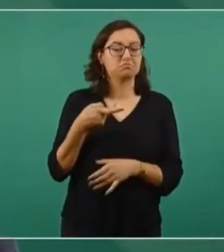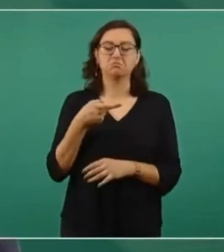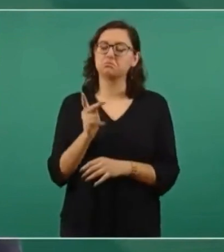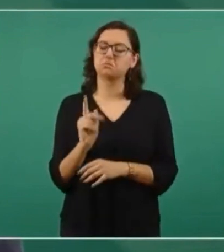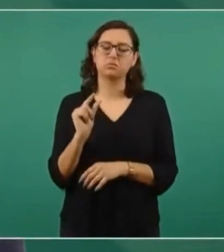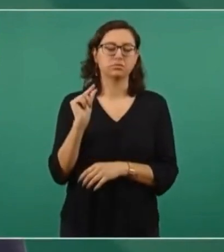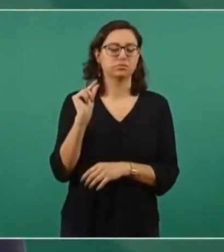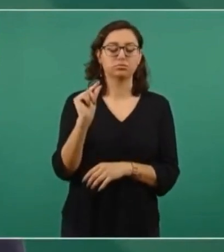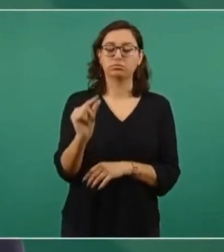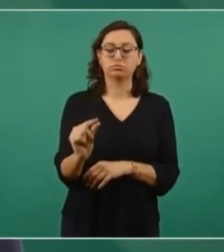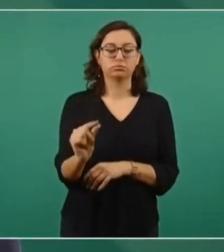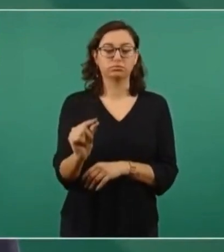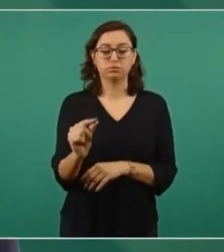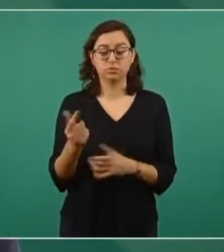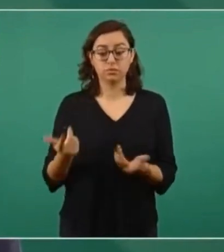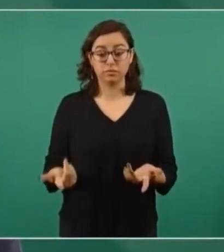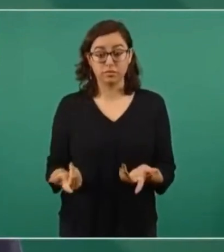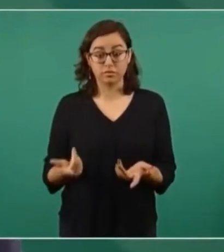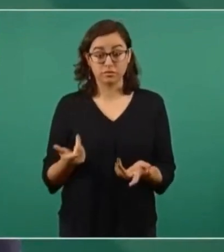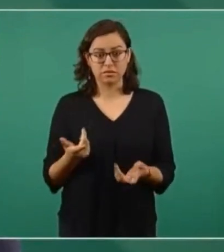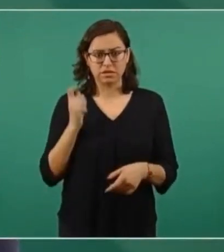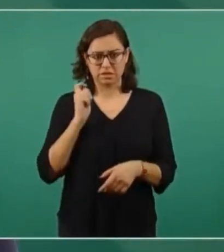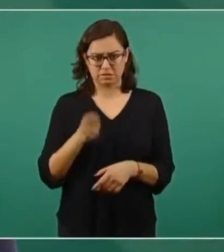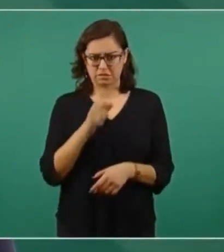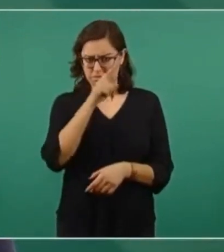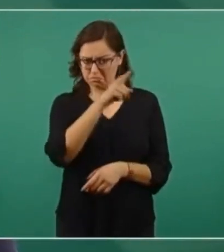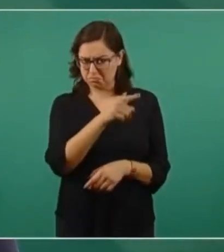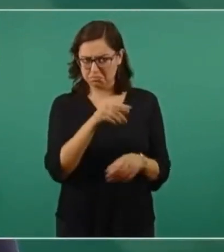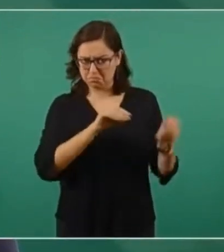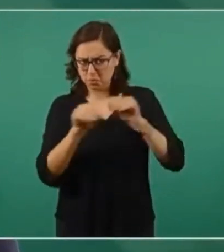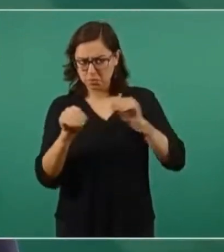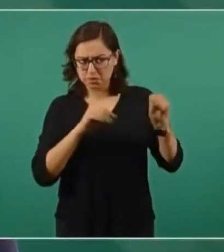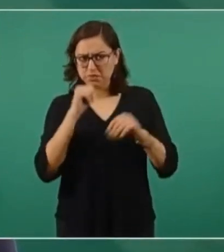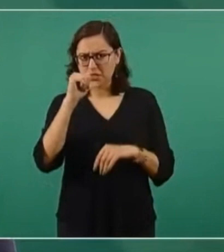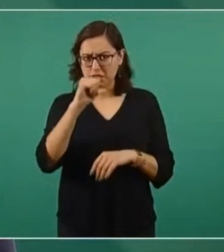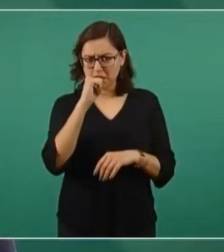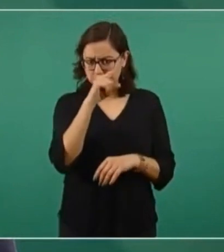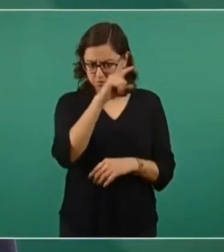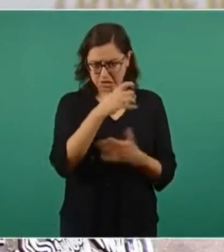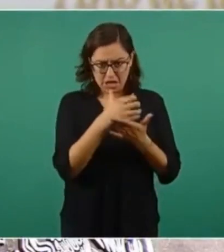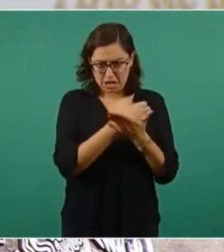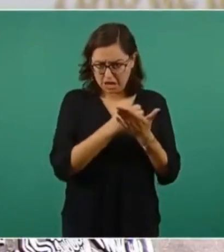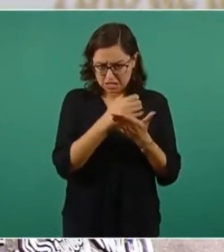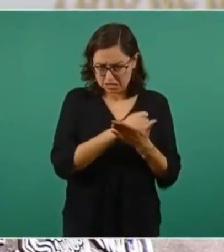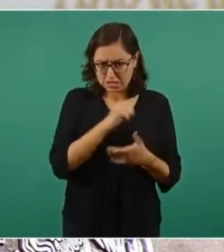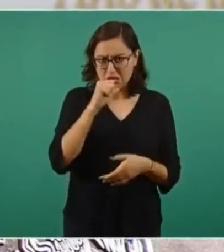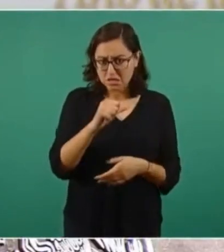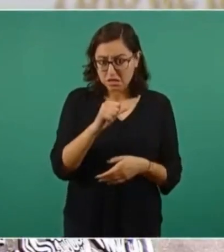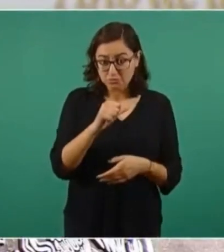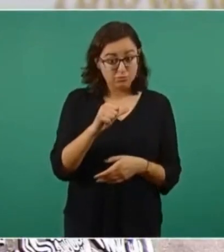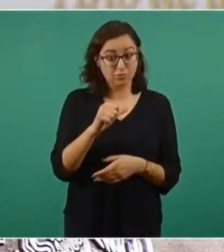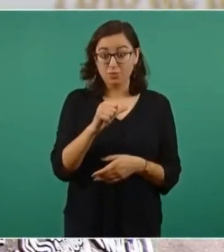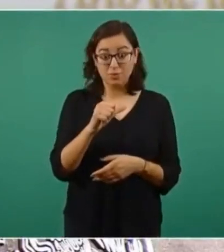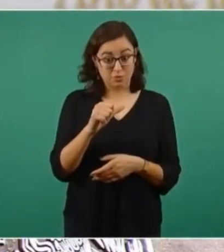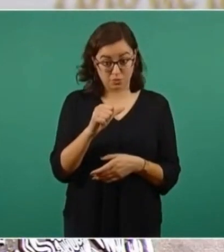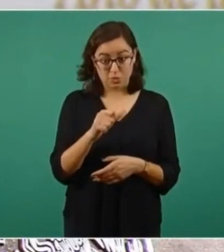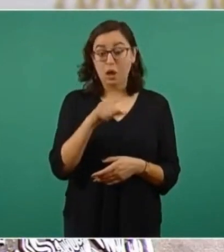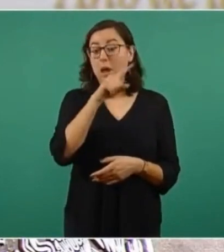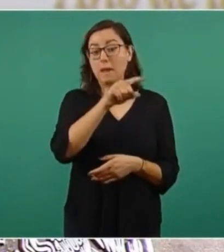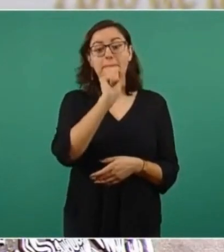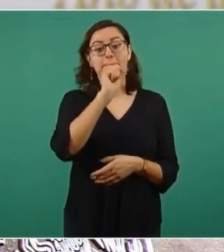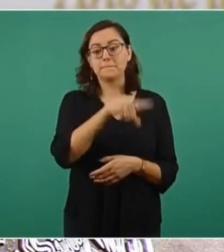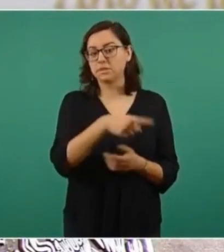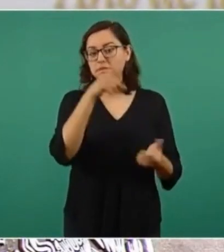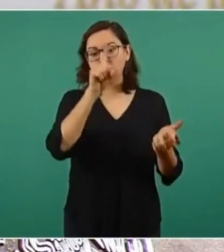no porque no las hayan obtenido, se hayan obtenido en la refinería, sino porque fueron reinvertidas en su